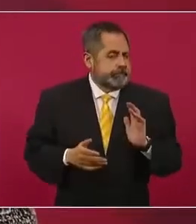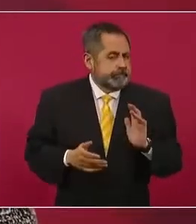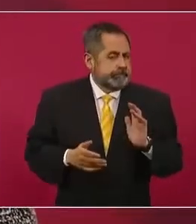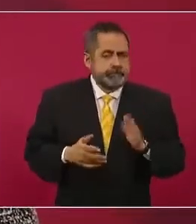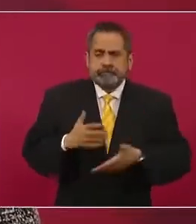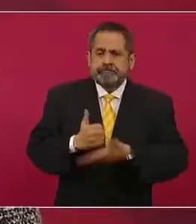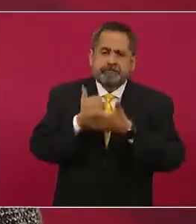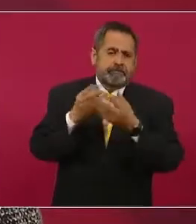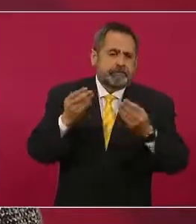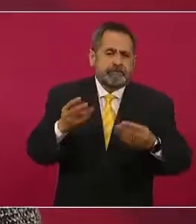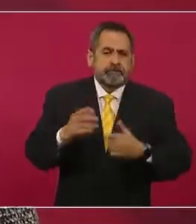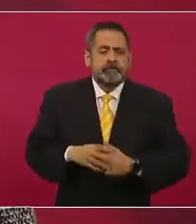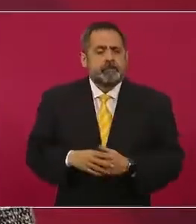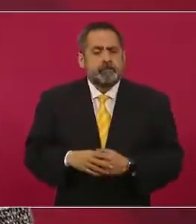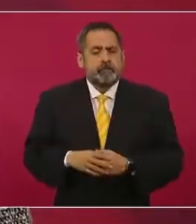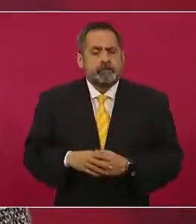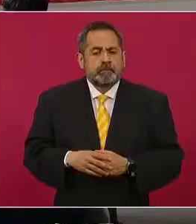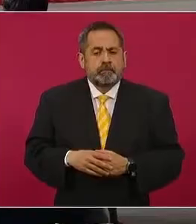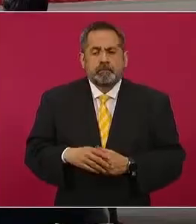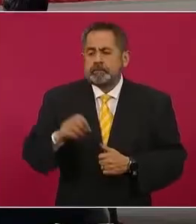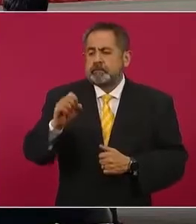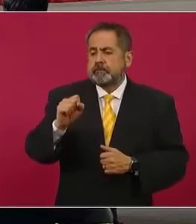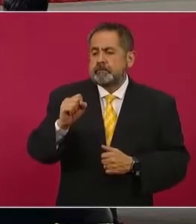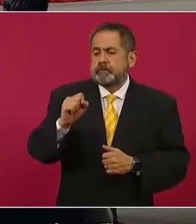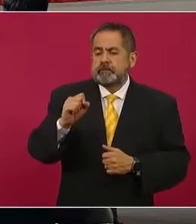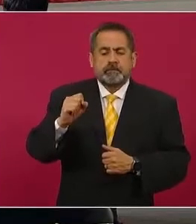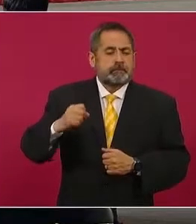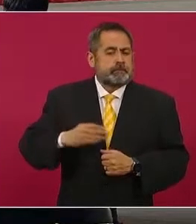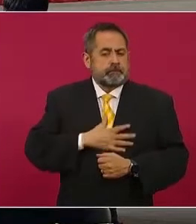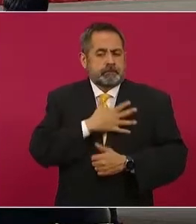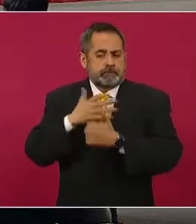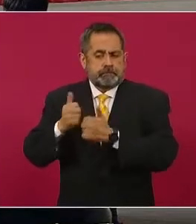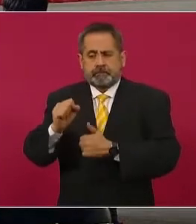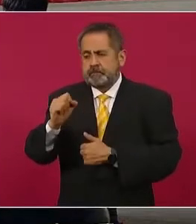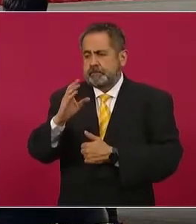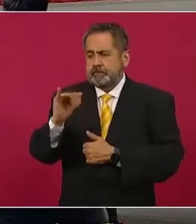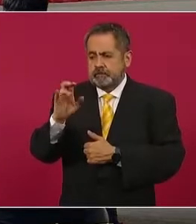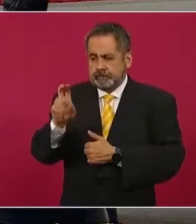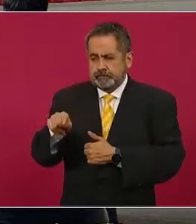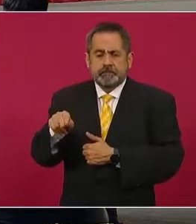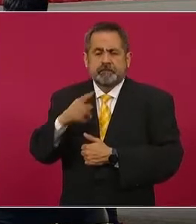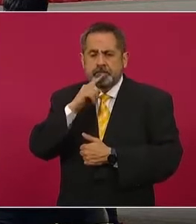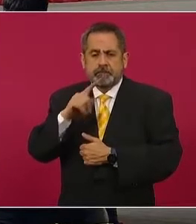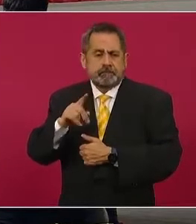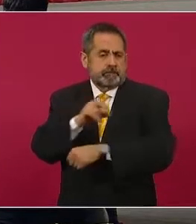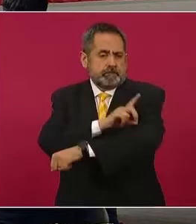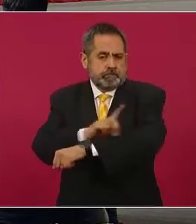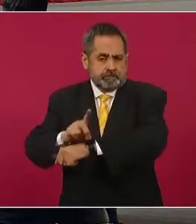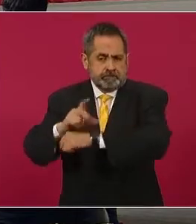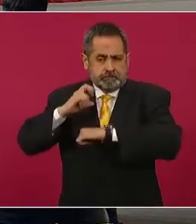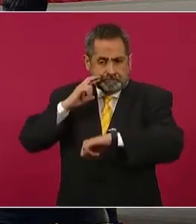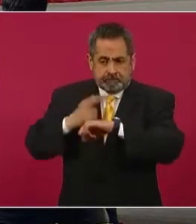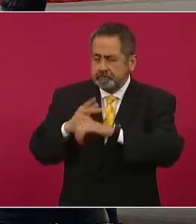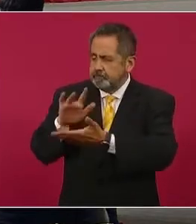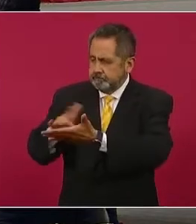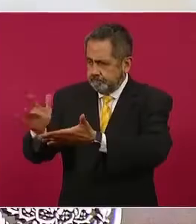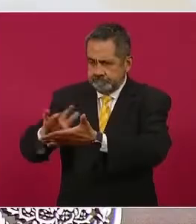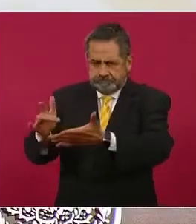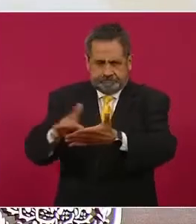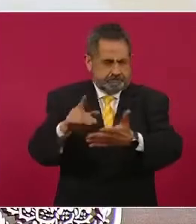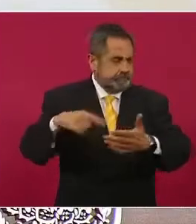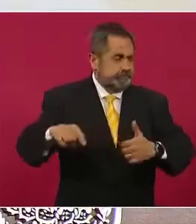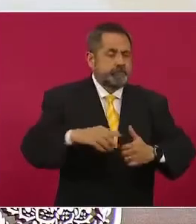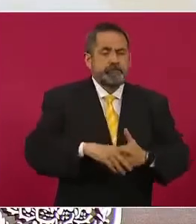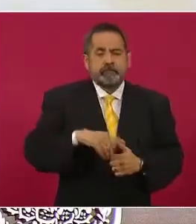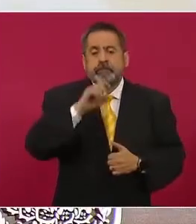a esta organización. Secretaría de Bienestar, también a nuestros delegados, les agradezco también el apoyo que nos han dado, así como a la